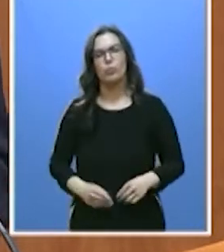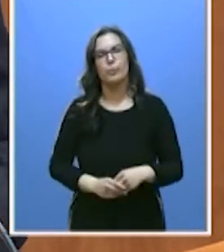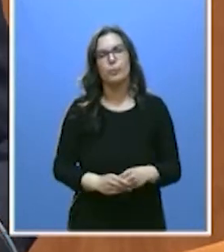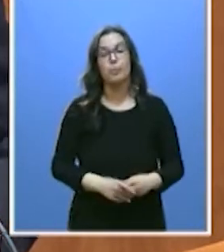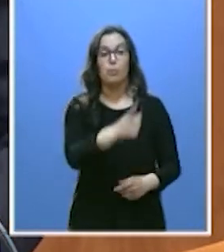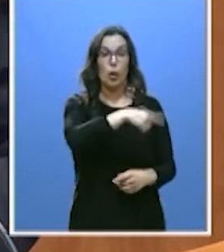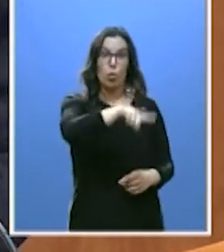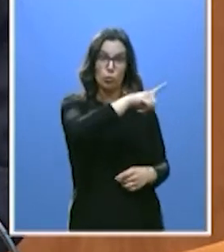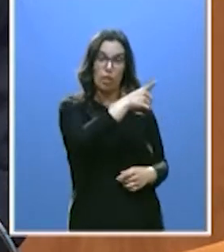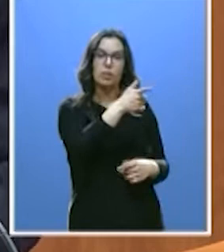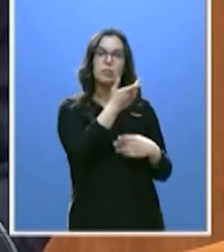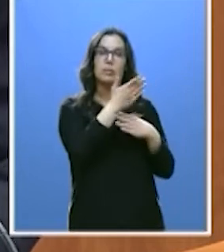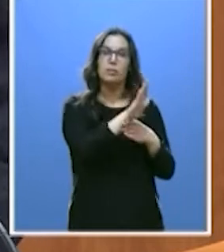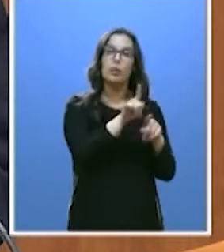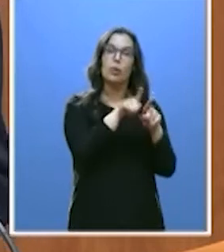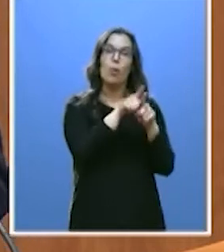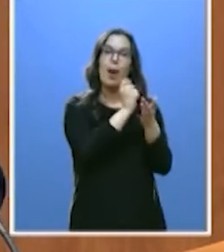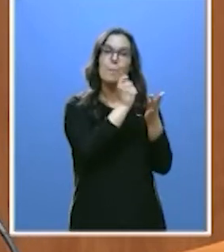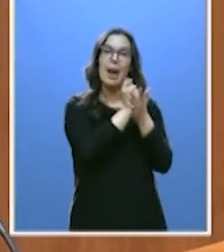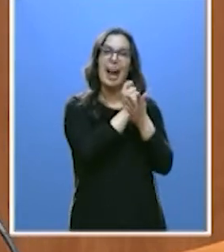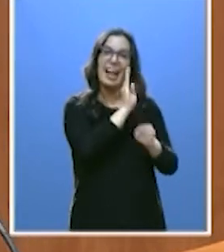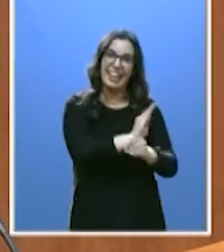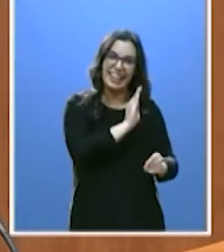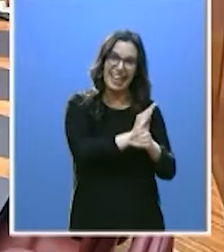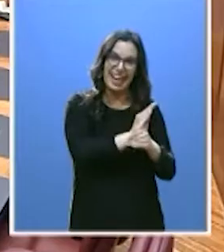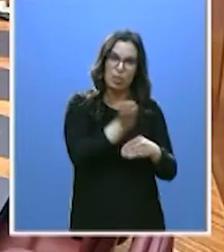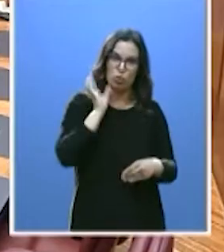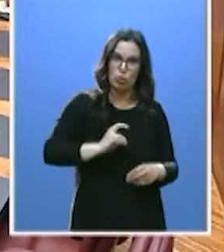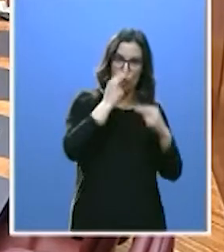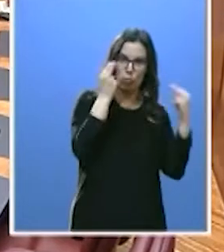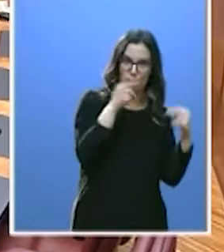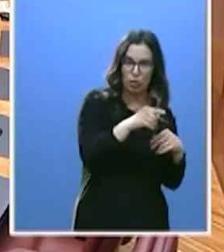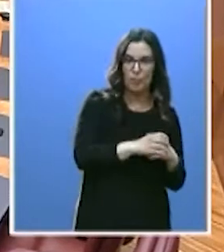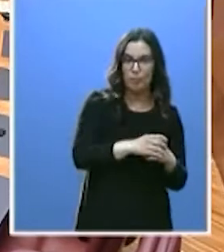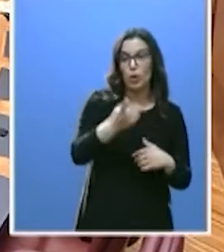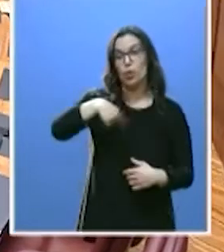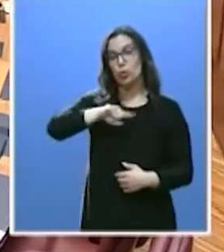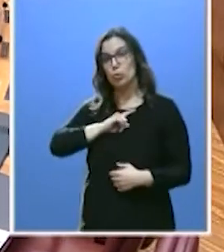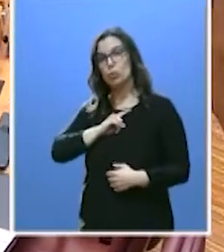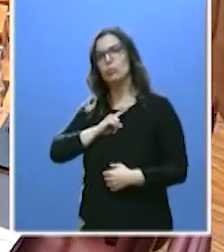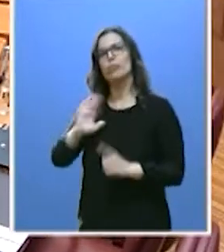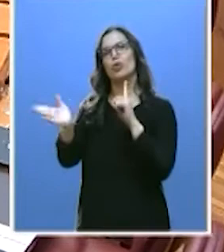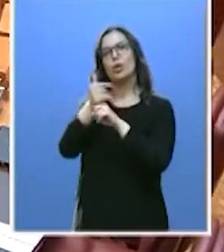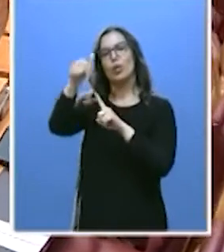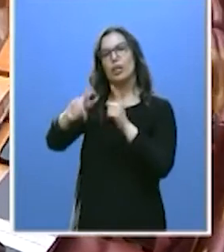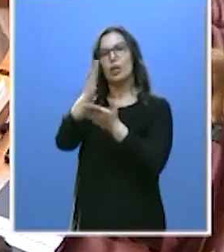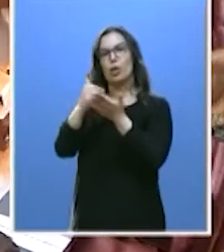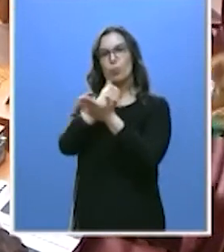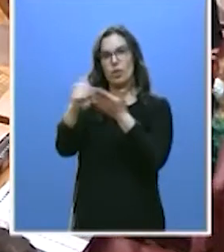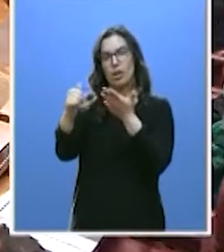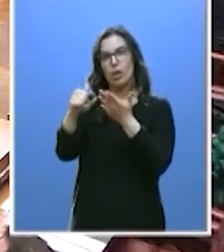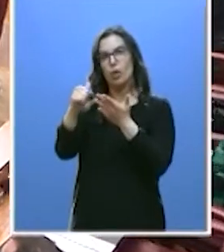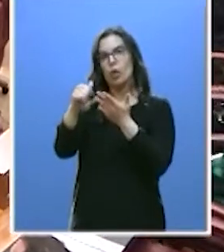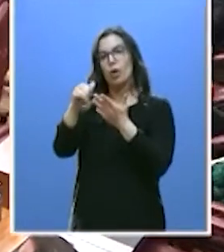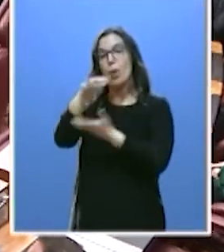Ustedes colocan niñeras con sueldos públicos. Nosotros conseguimos que esta sea la comunidad con el índice más bajo